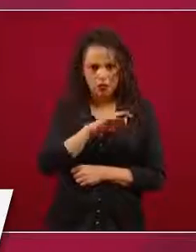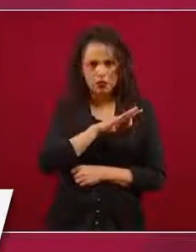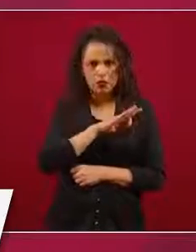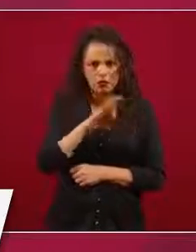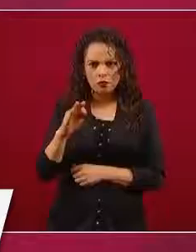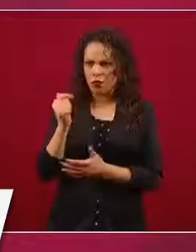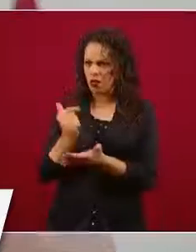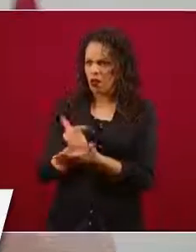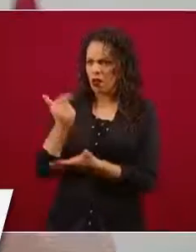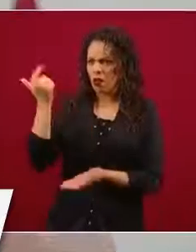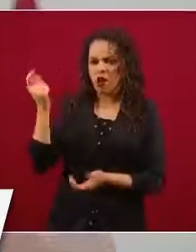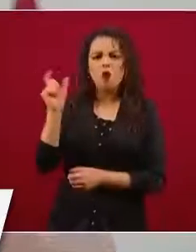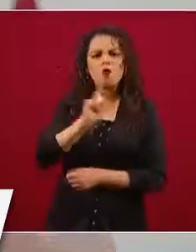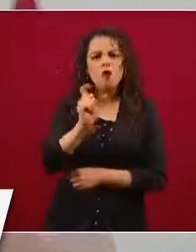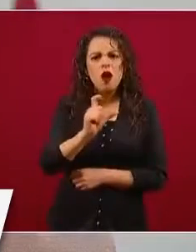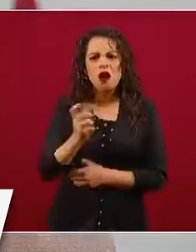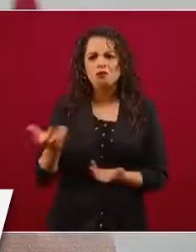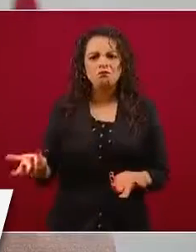Salinas,